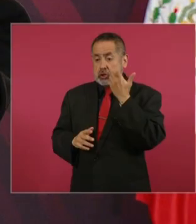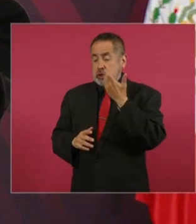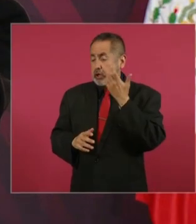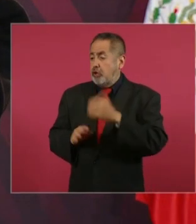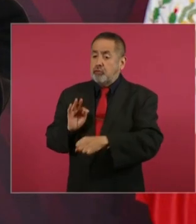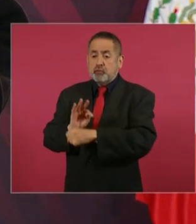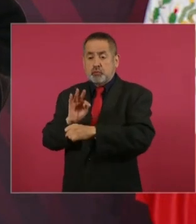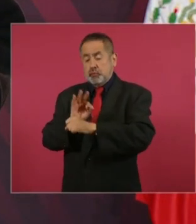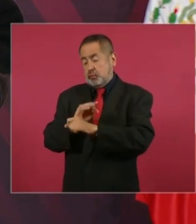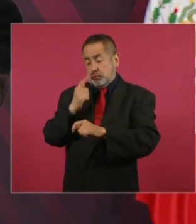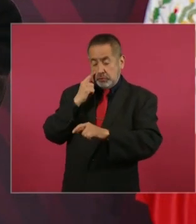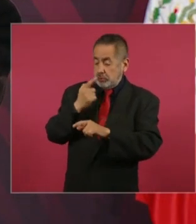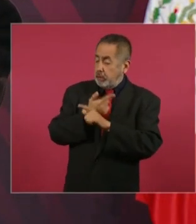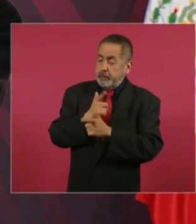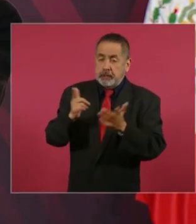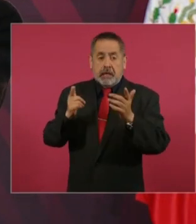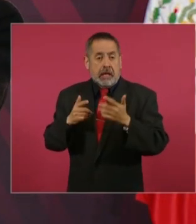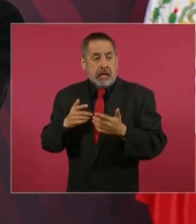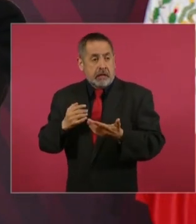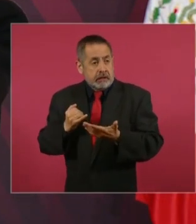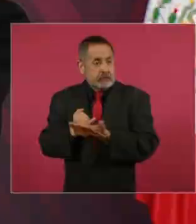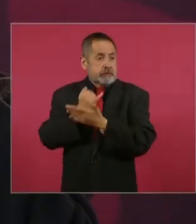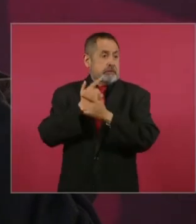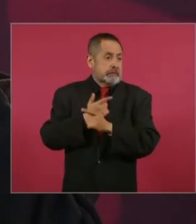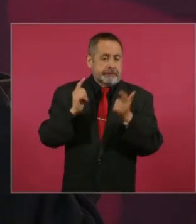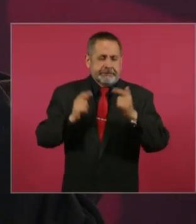paladines de la libertad y de la democracia.